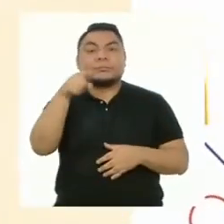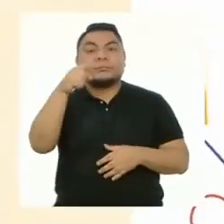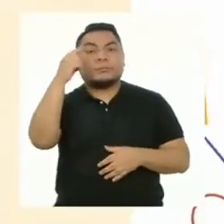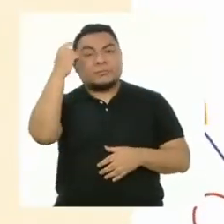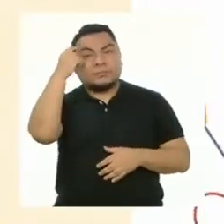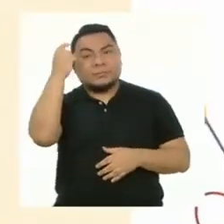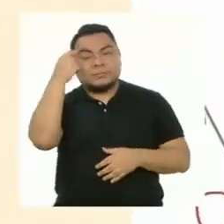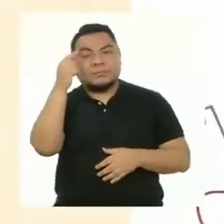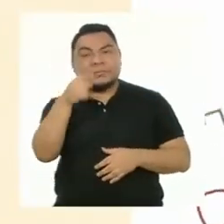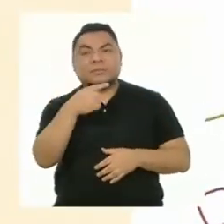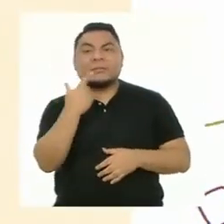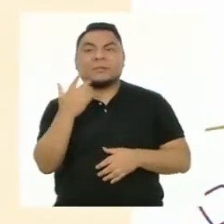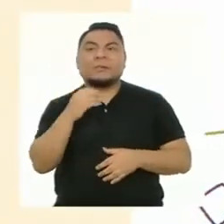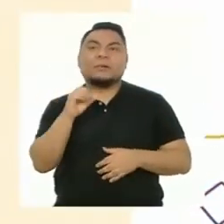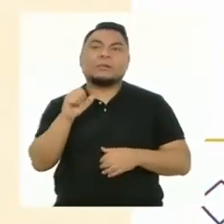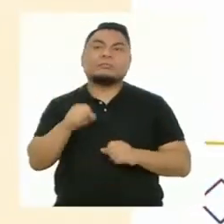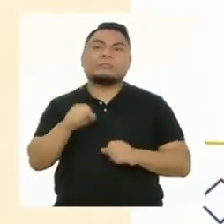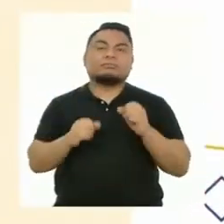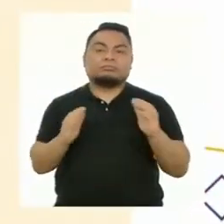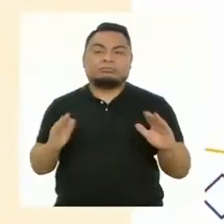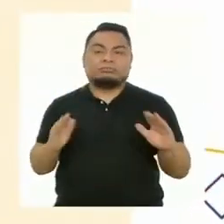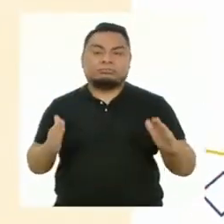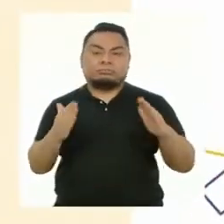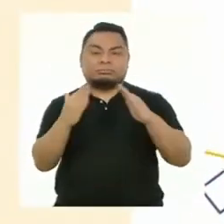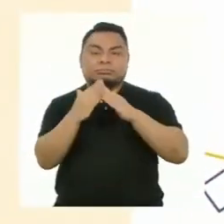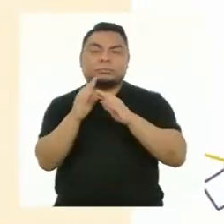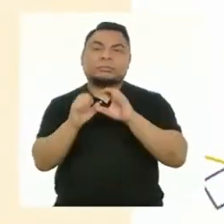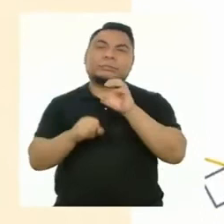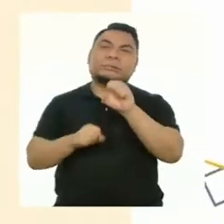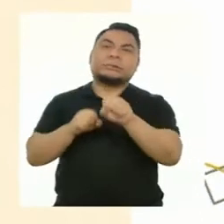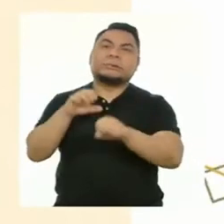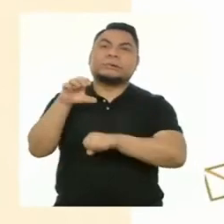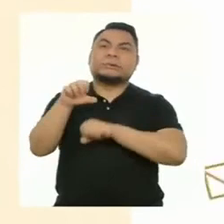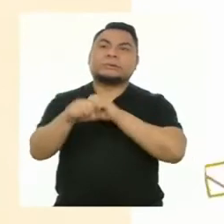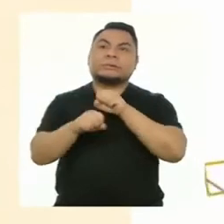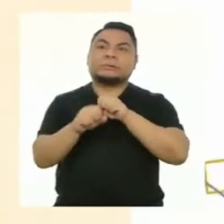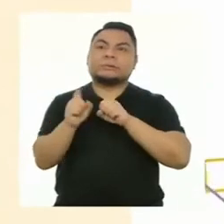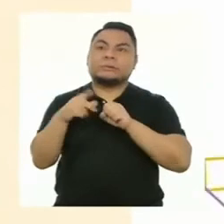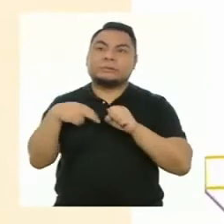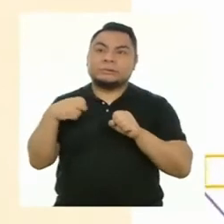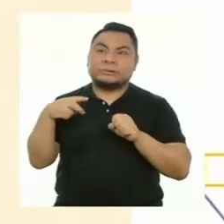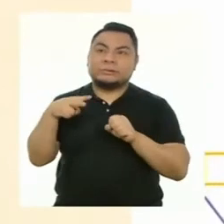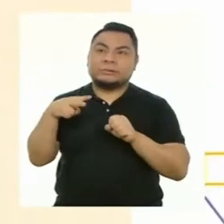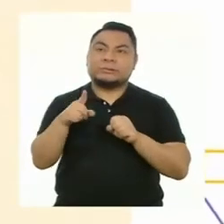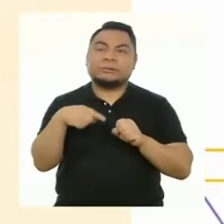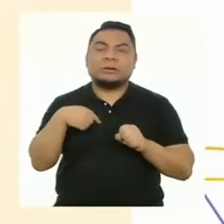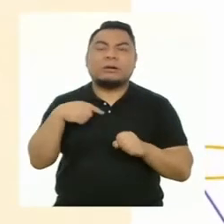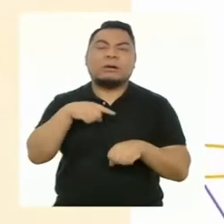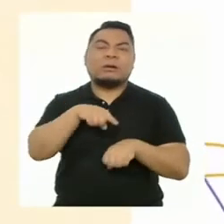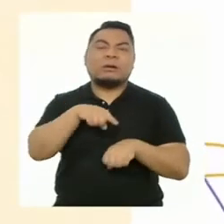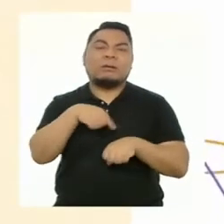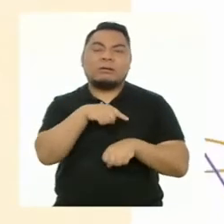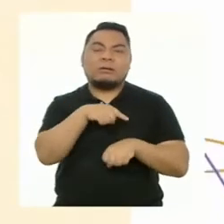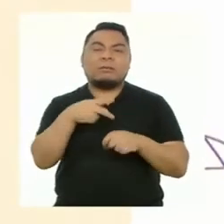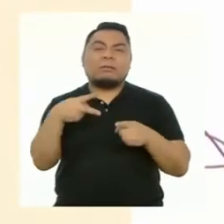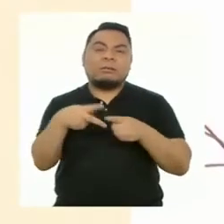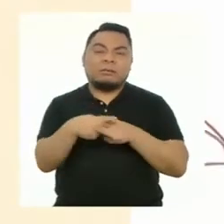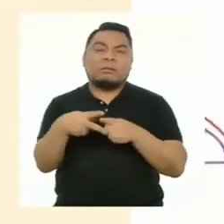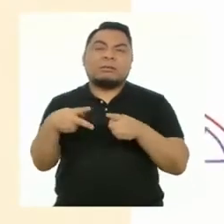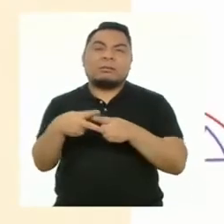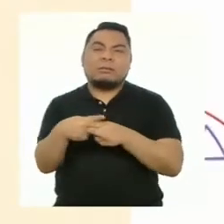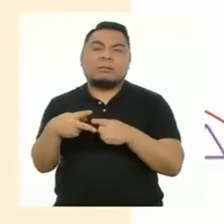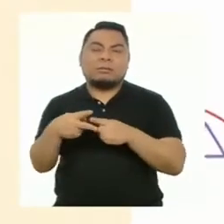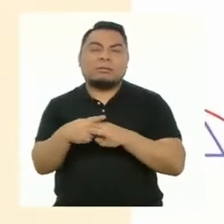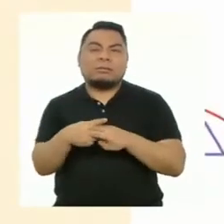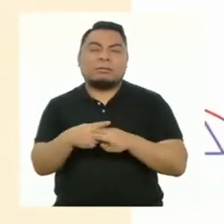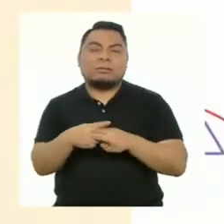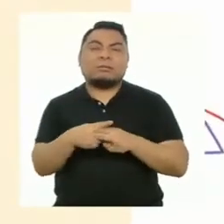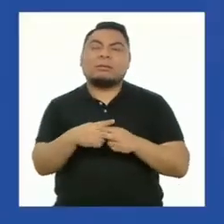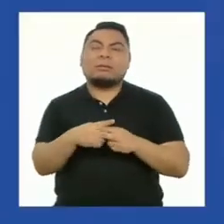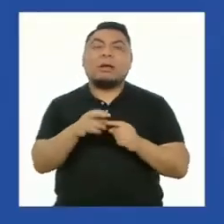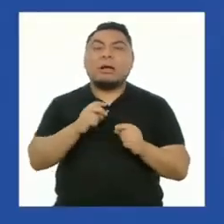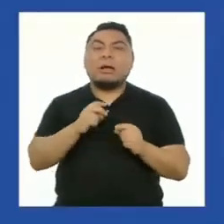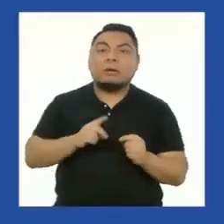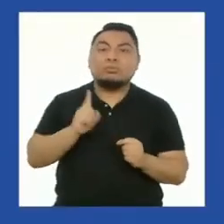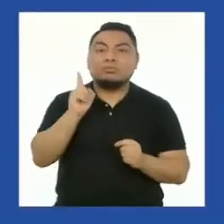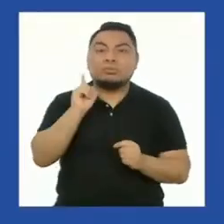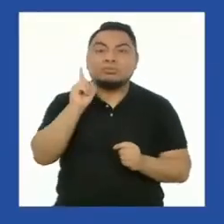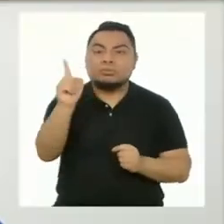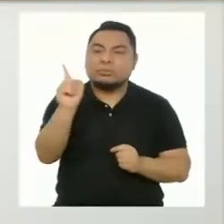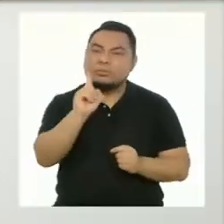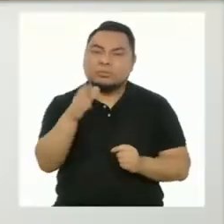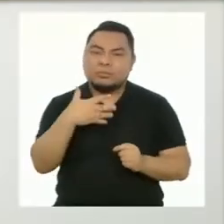Imaginemos que estamos escalando una montaña. No podemos caminar sin parar por días y hacer todo el camino de un tirón, ¿cierto?